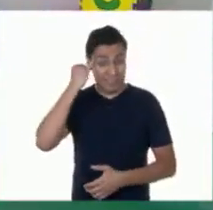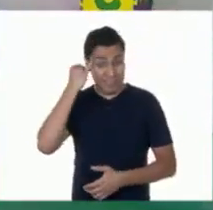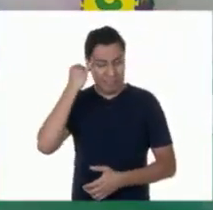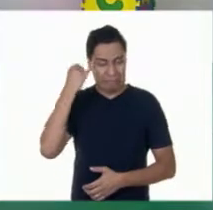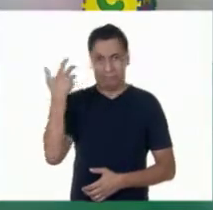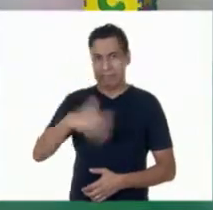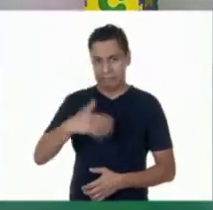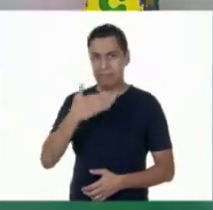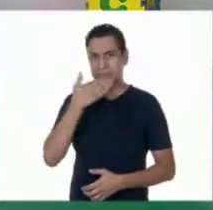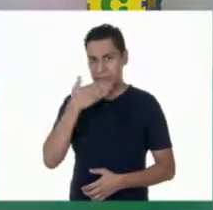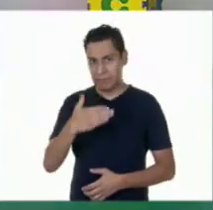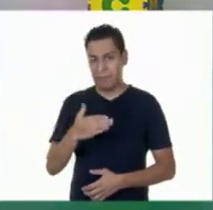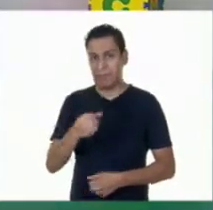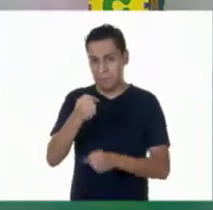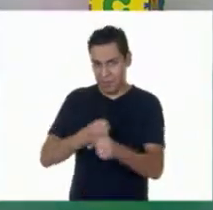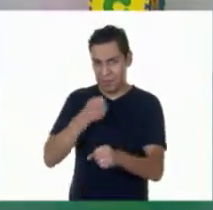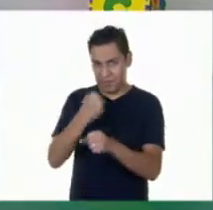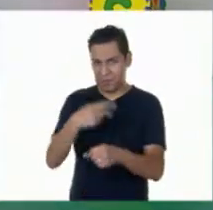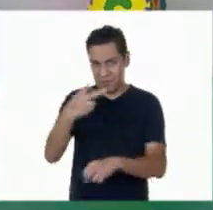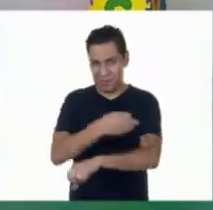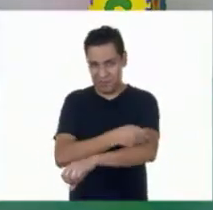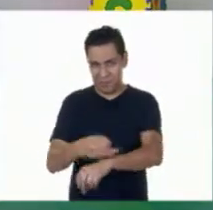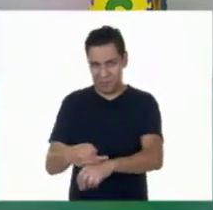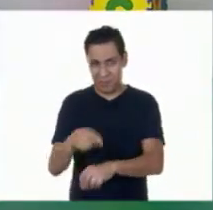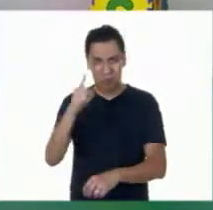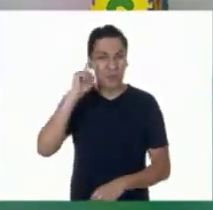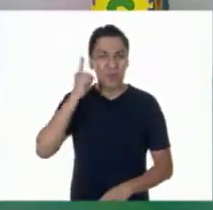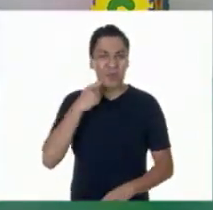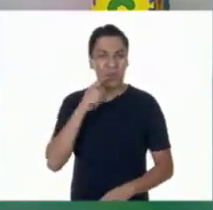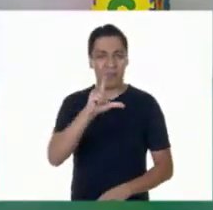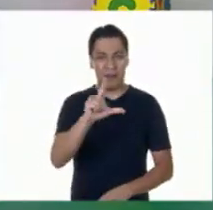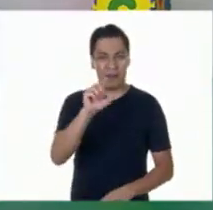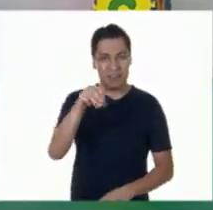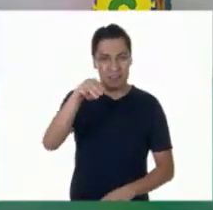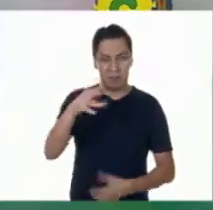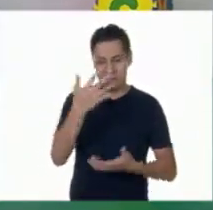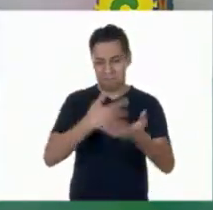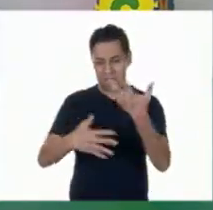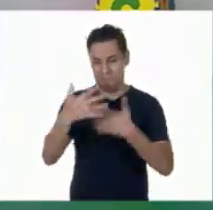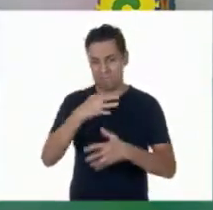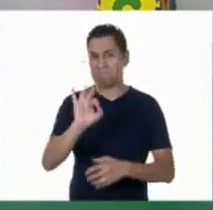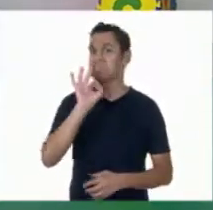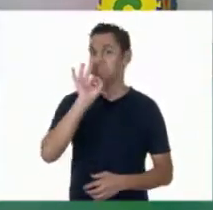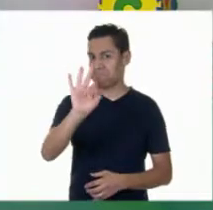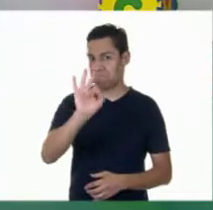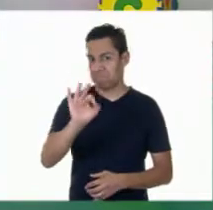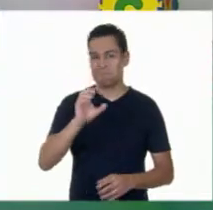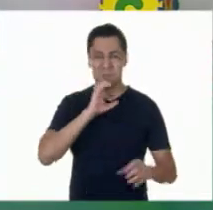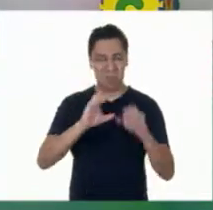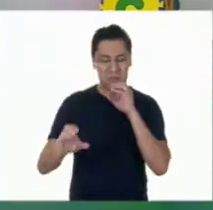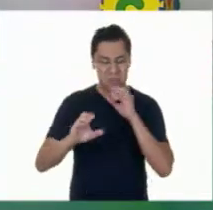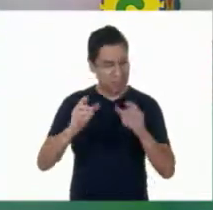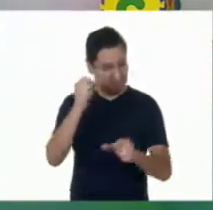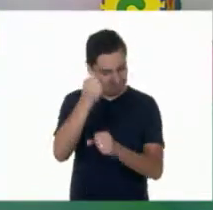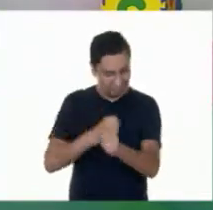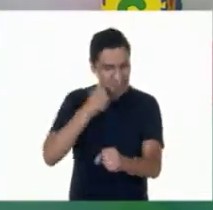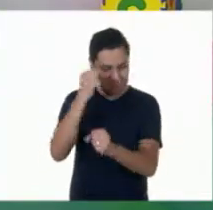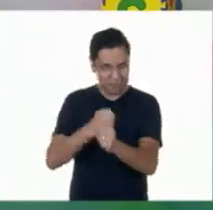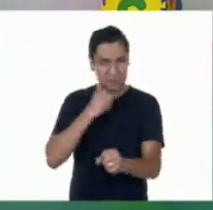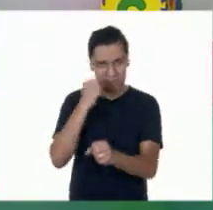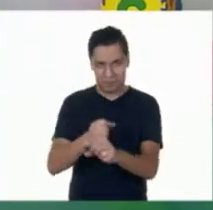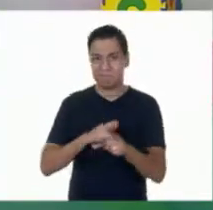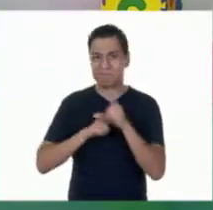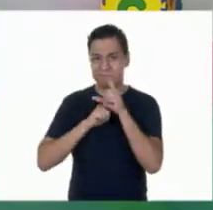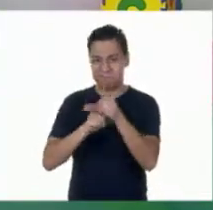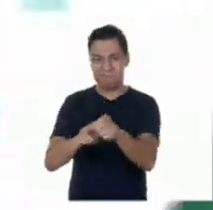este momento para practicarla y platica con tu familia en tu lengua materna. Hemos terminado con Apoyémonos en momentos de tristeza. Espero que la